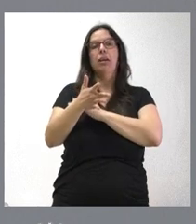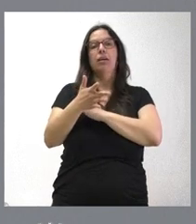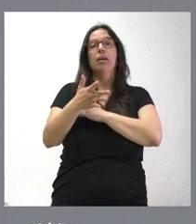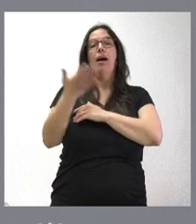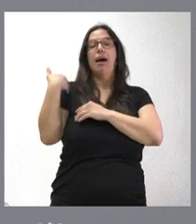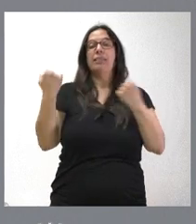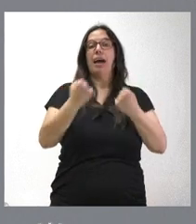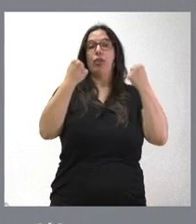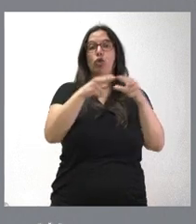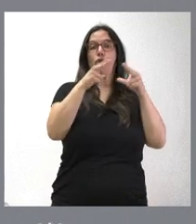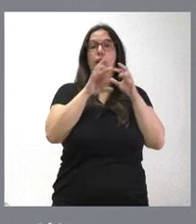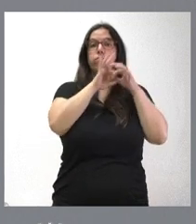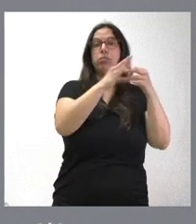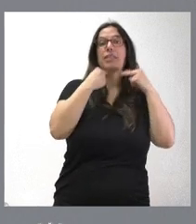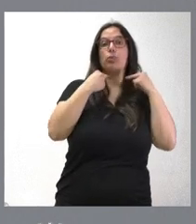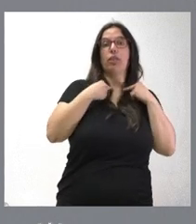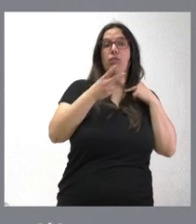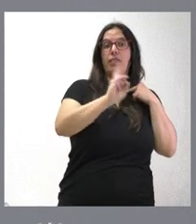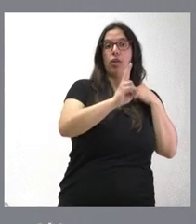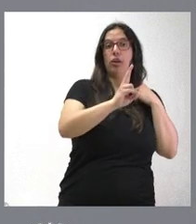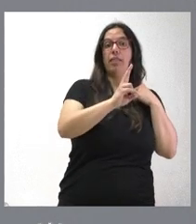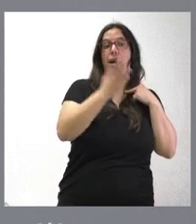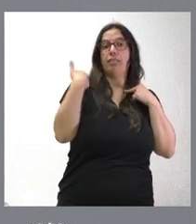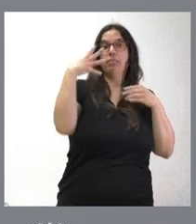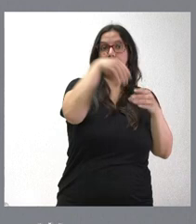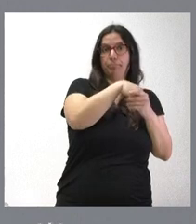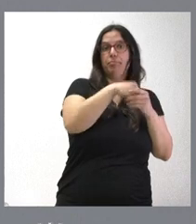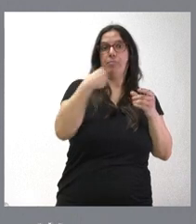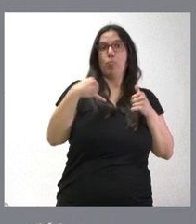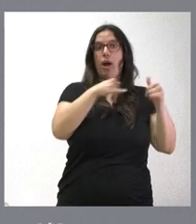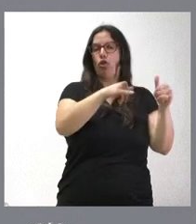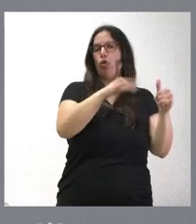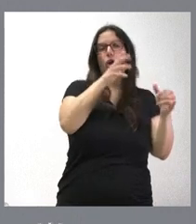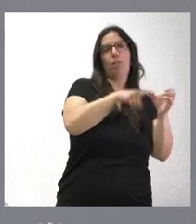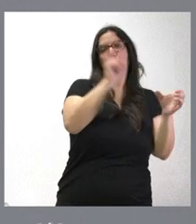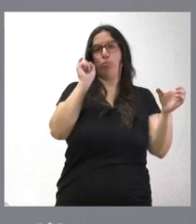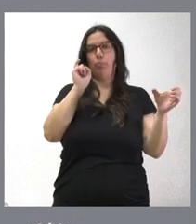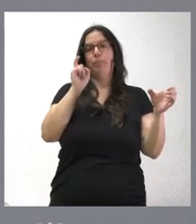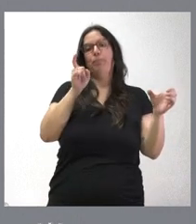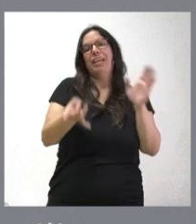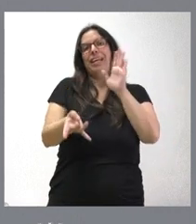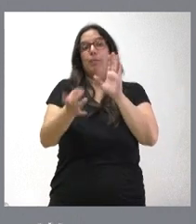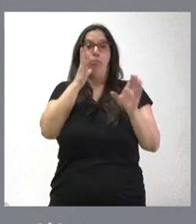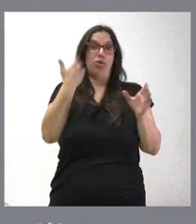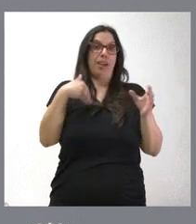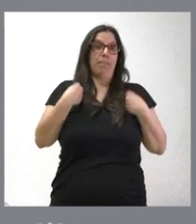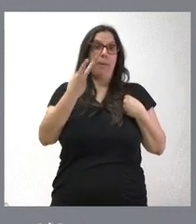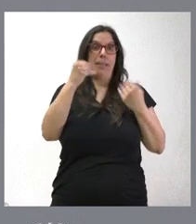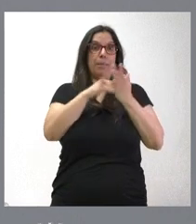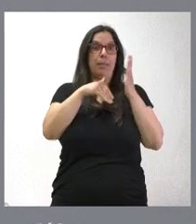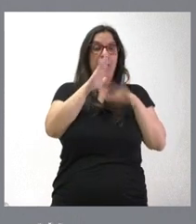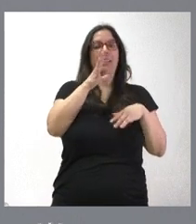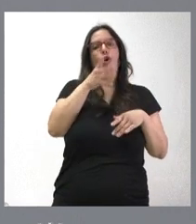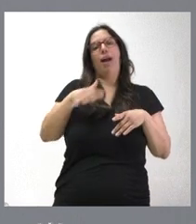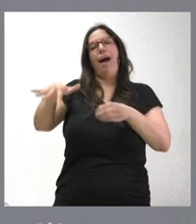social que dependían de la Diputación de Valladolid, en donde estaba integrada Arroyo de la Encomienda, que, al superar esta población, pasa a tener